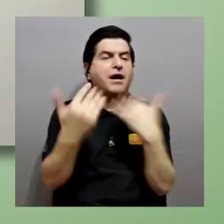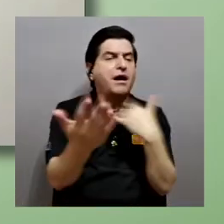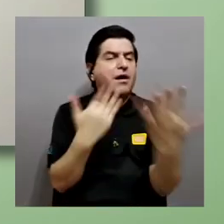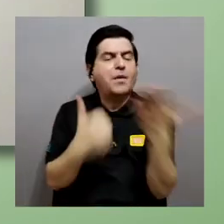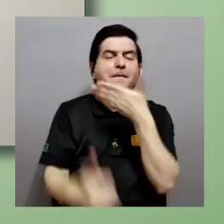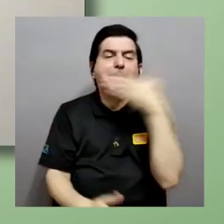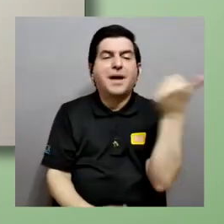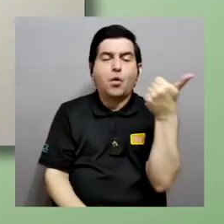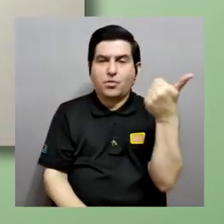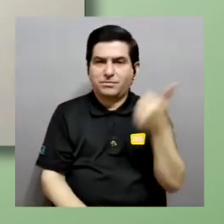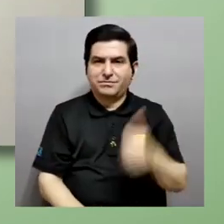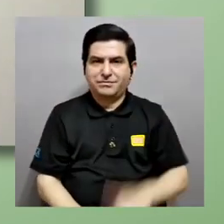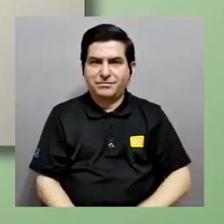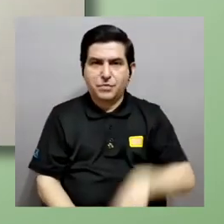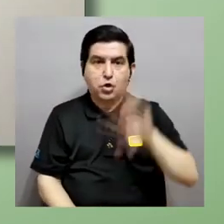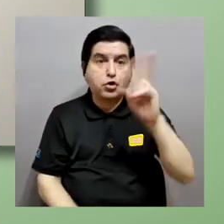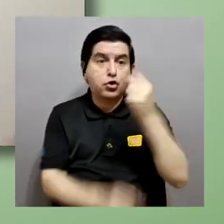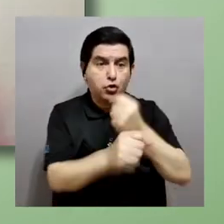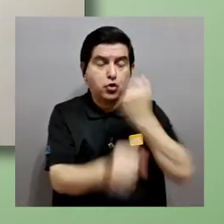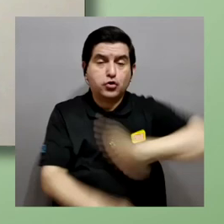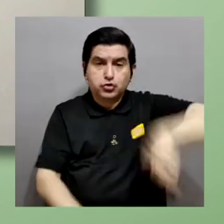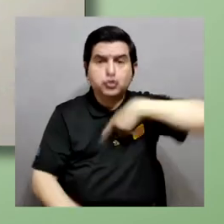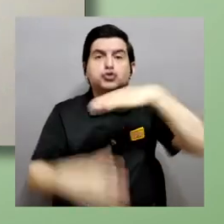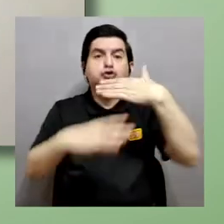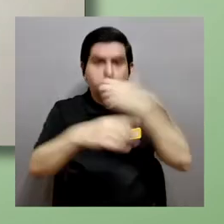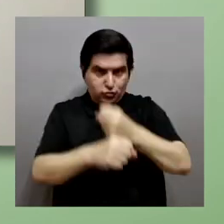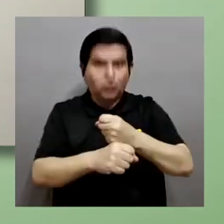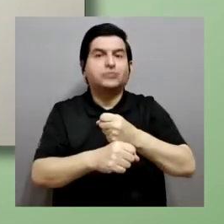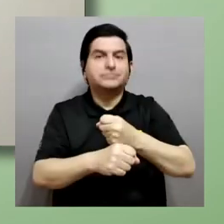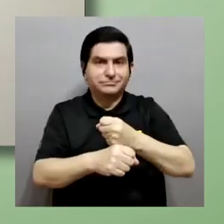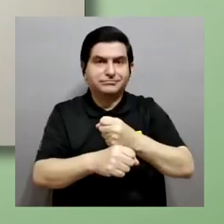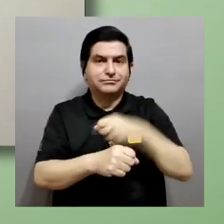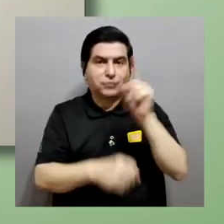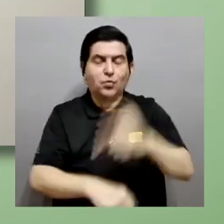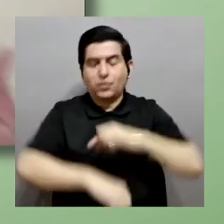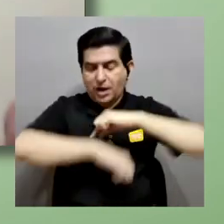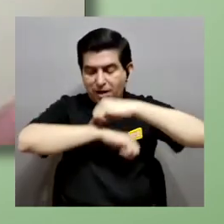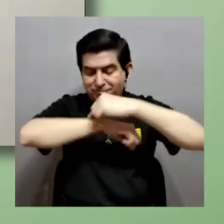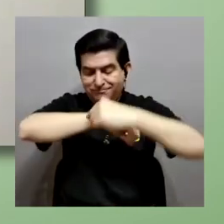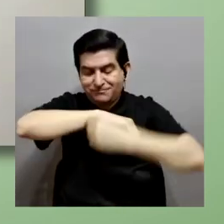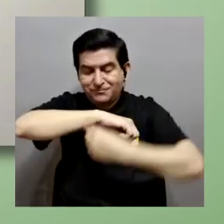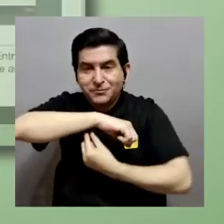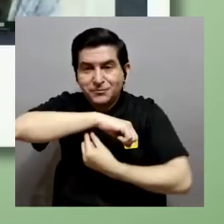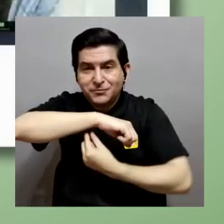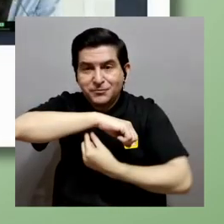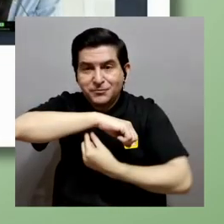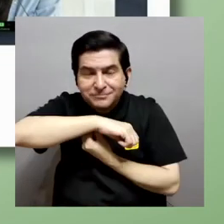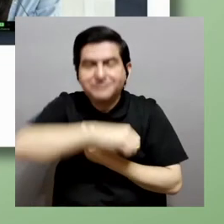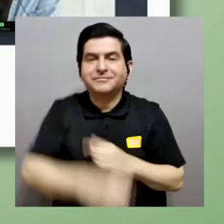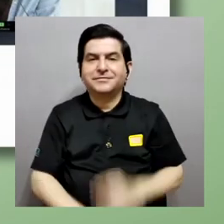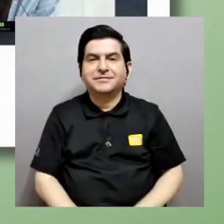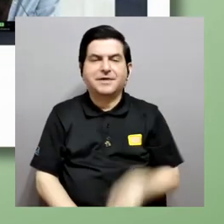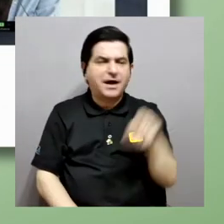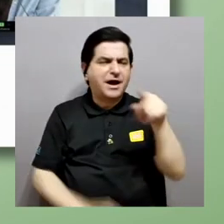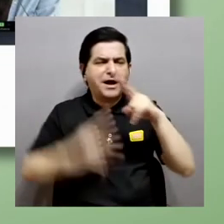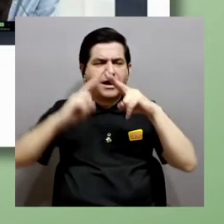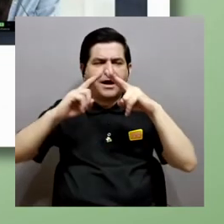entre ellas y dos de los trabajos que hemos hecho hasta el momento es una pulsera que